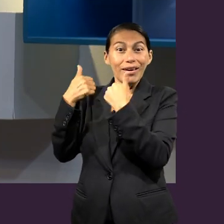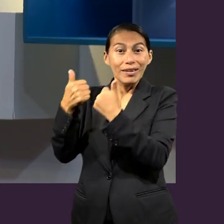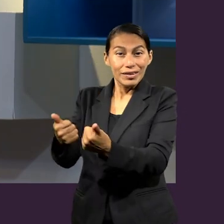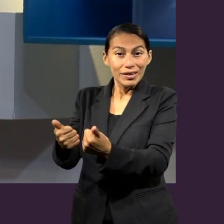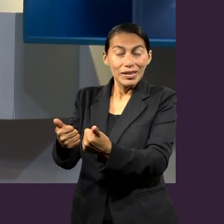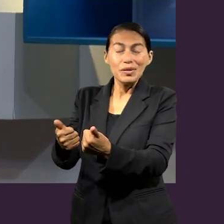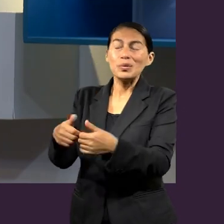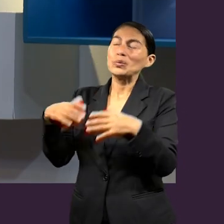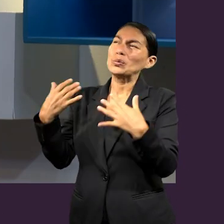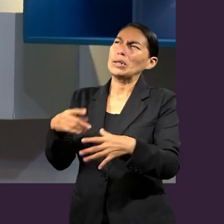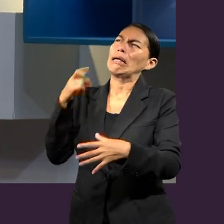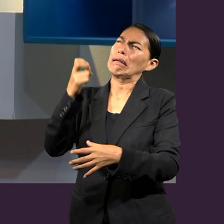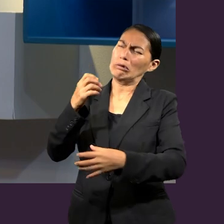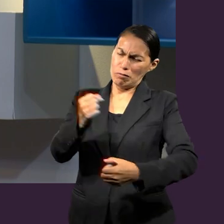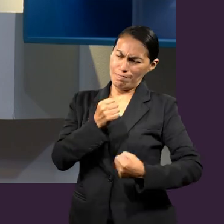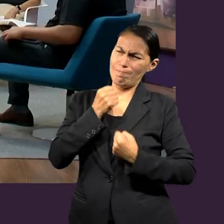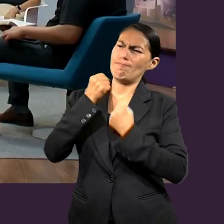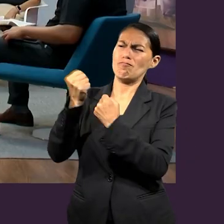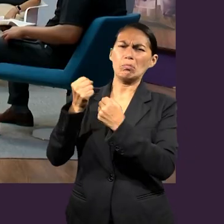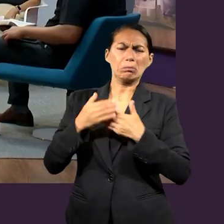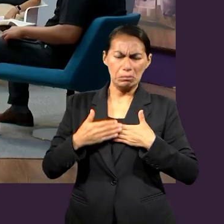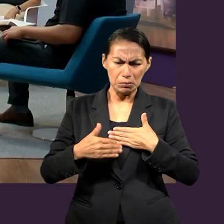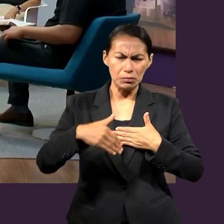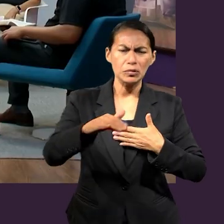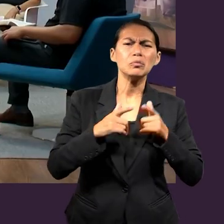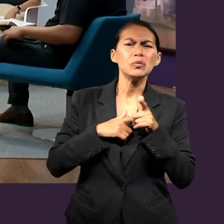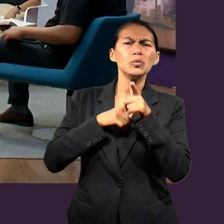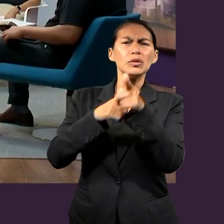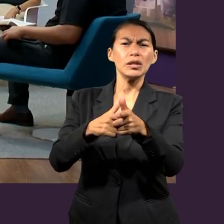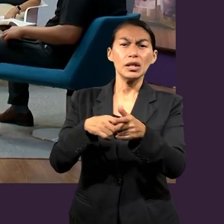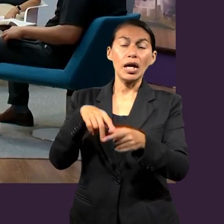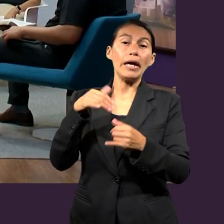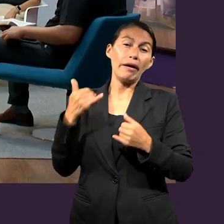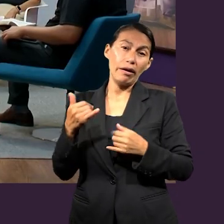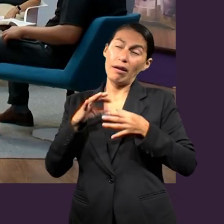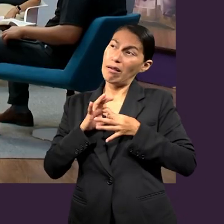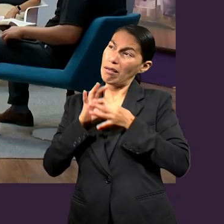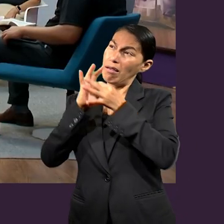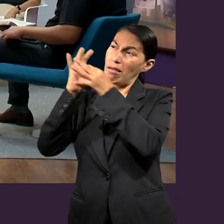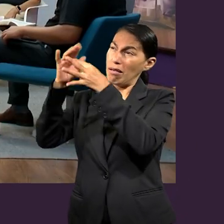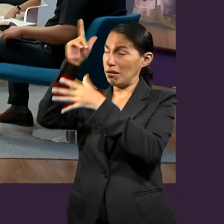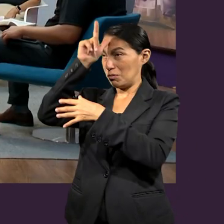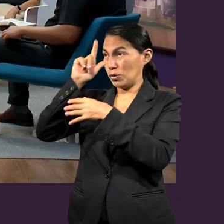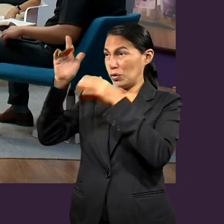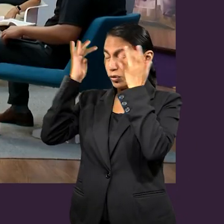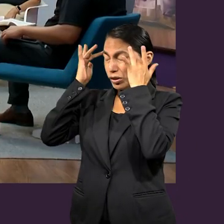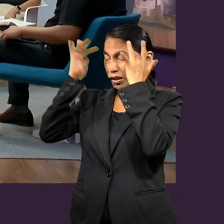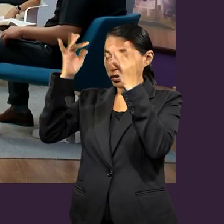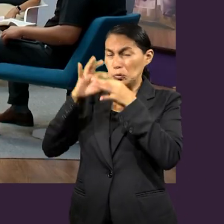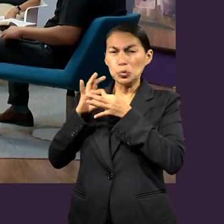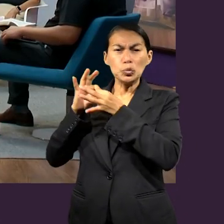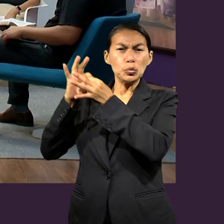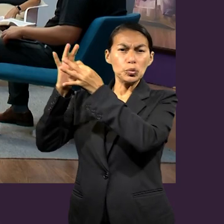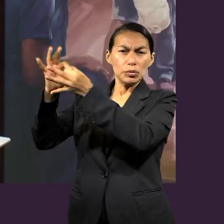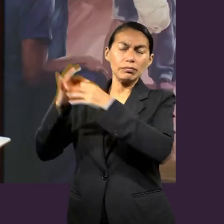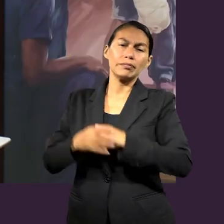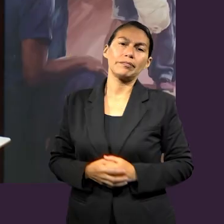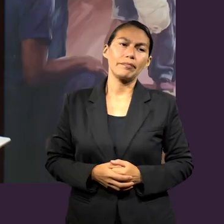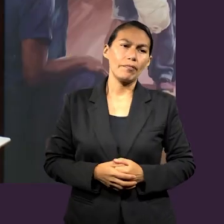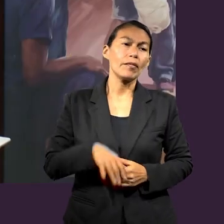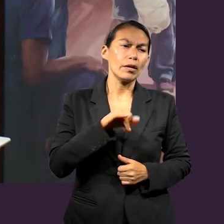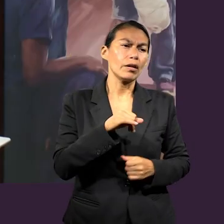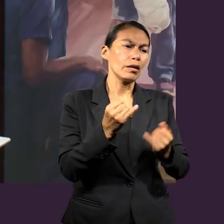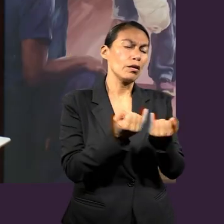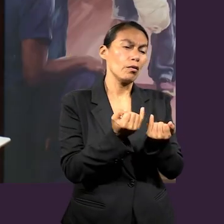sublimes, extraordinarias, que tenemos a nuestro favor y eso nos da fuerza y nos da una conexión con el Espíritu. Si nosotros